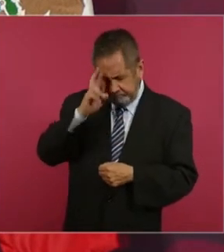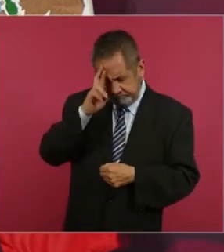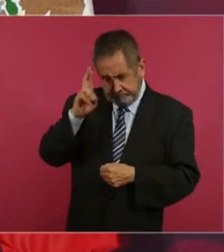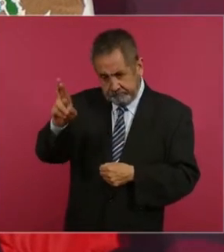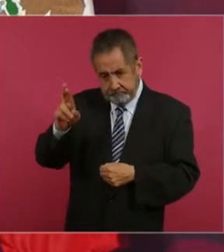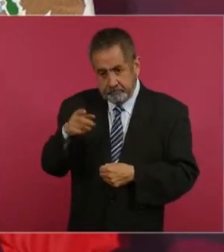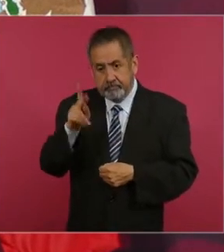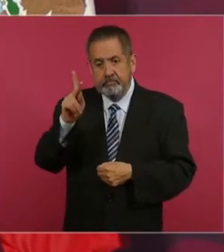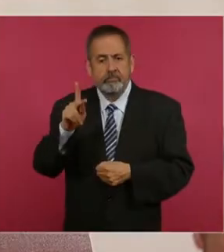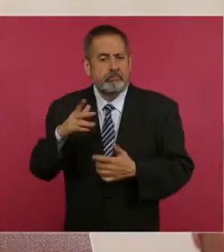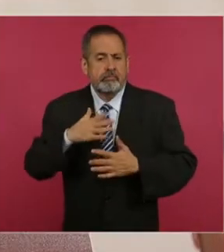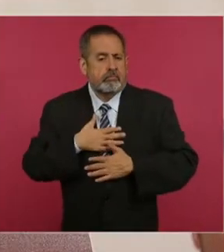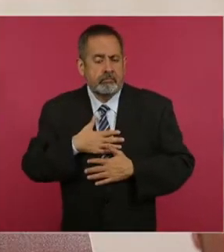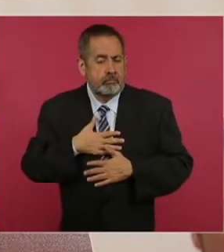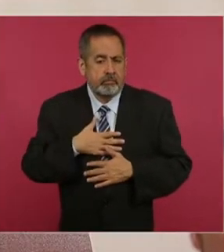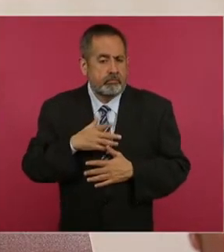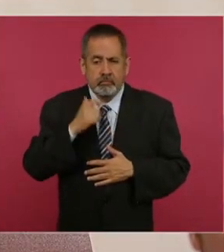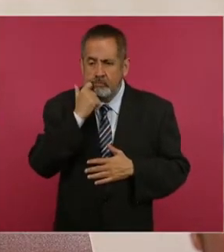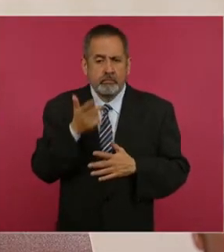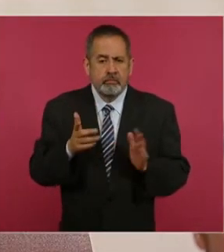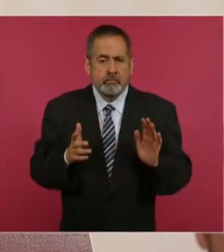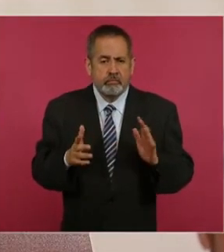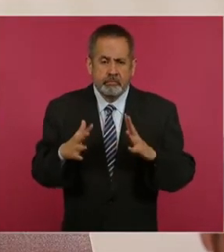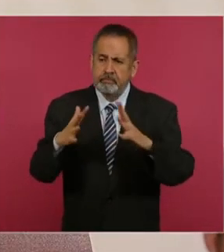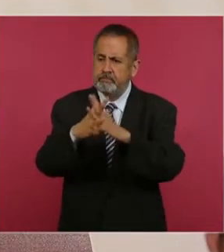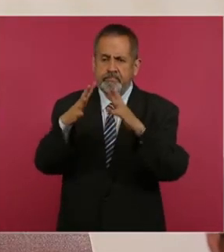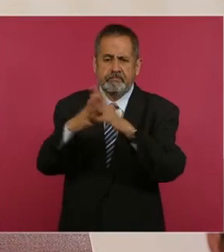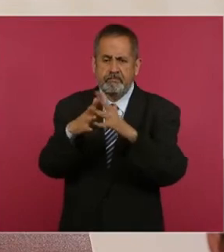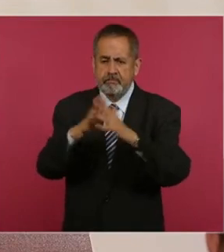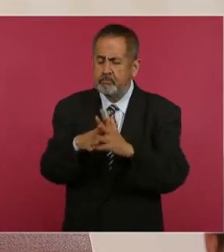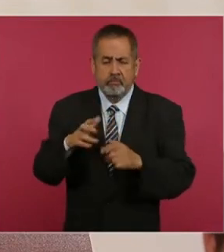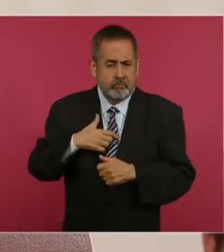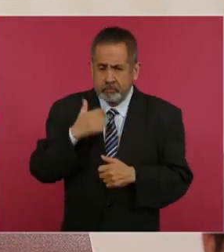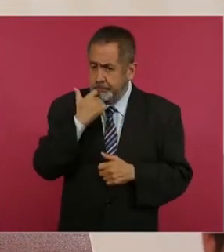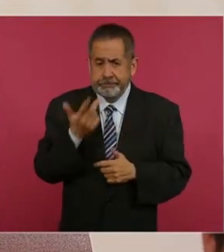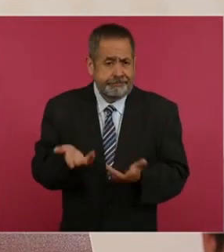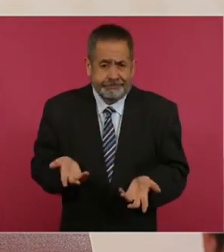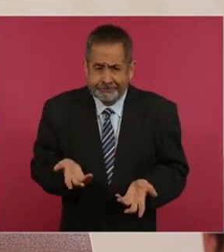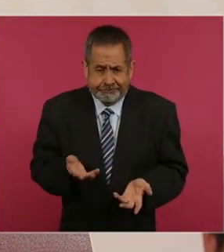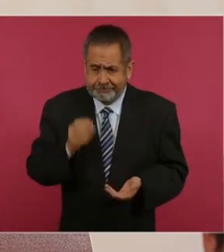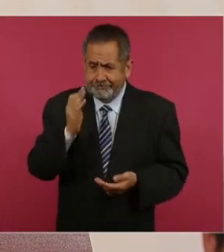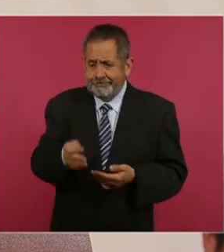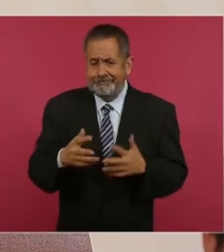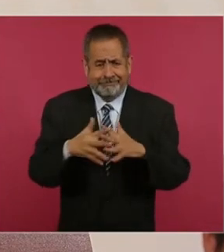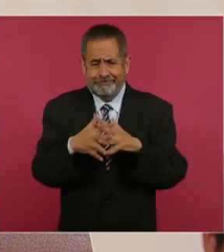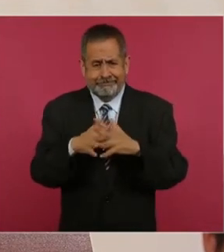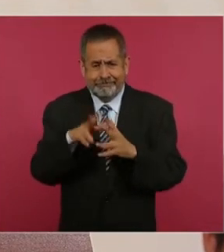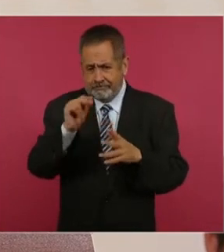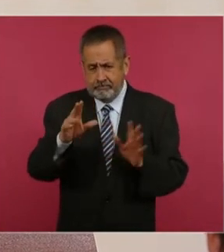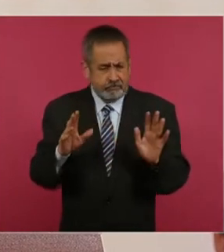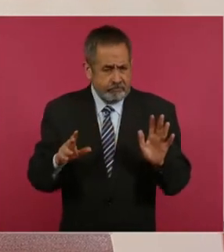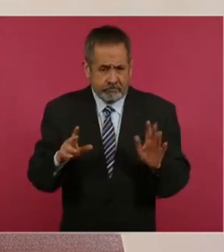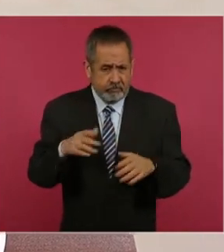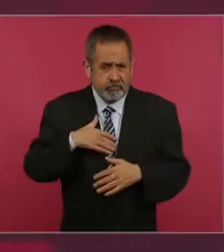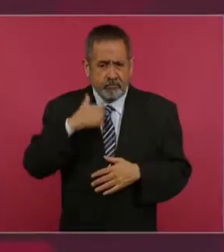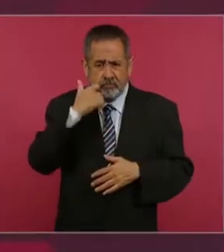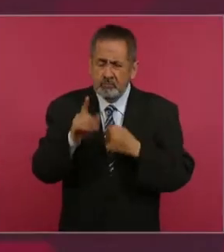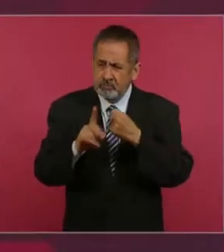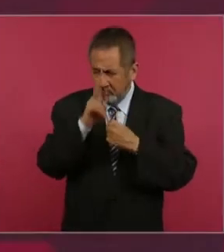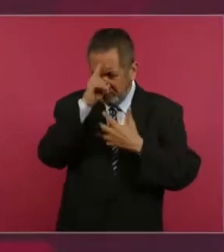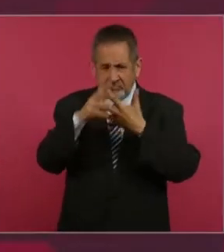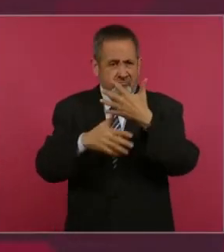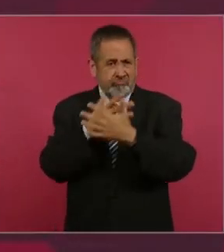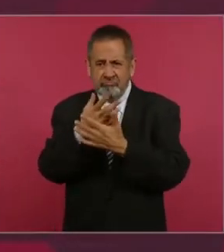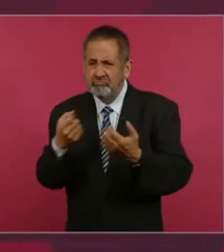nosotros no queremos la guerra, nosotros no queremos la violencia,